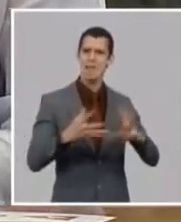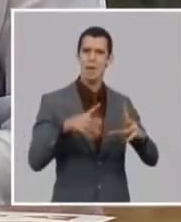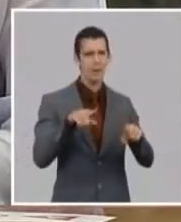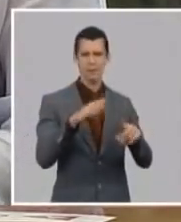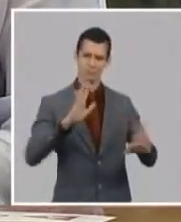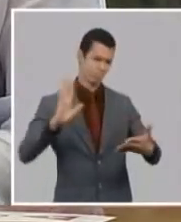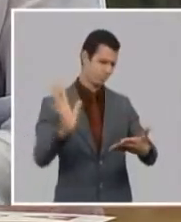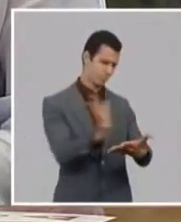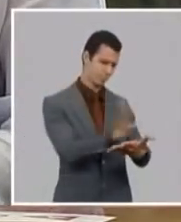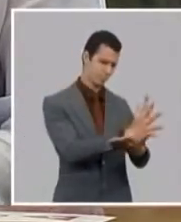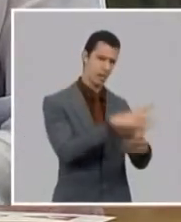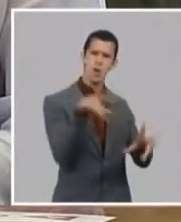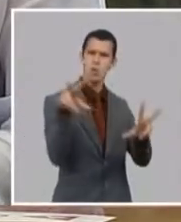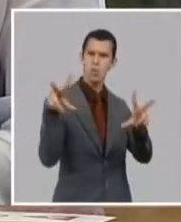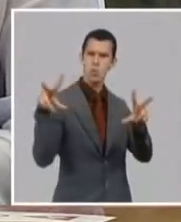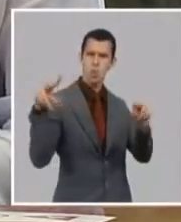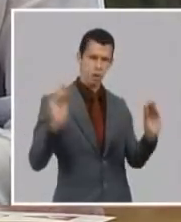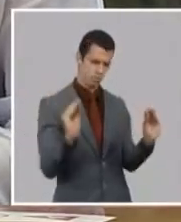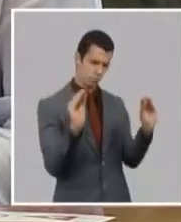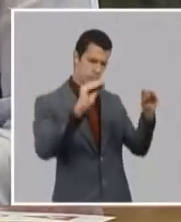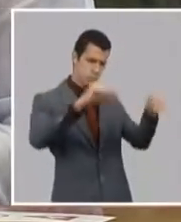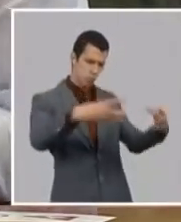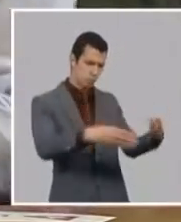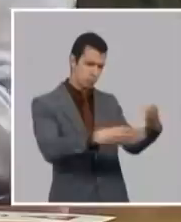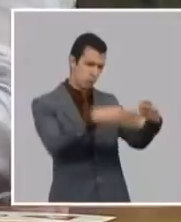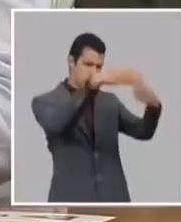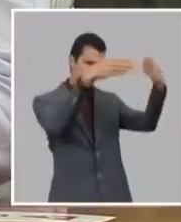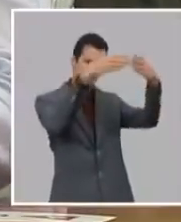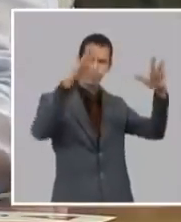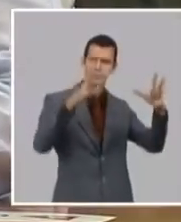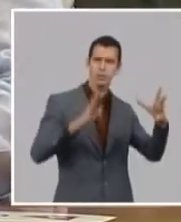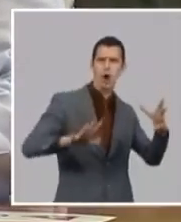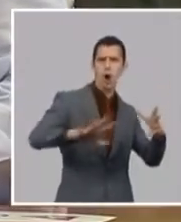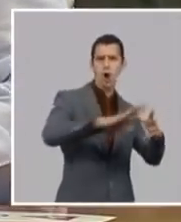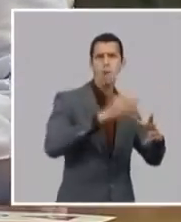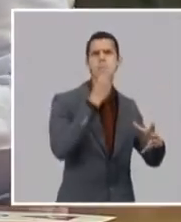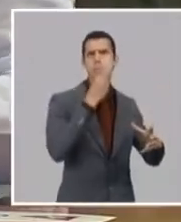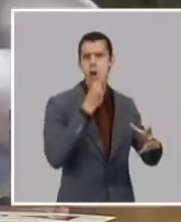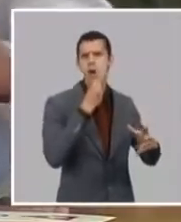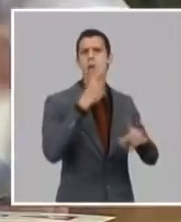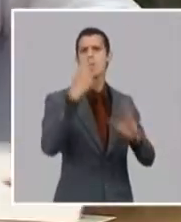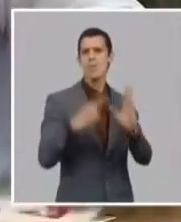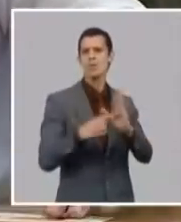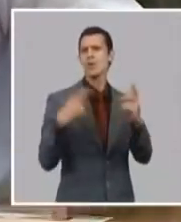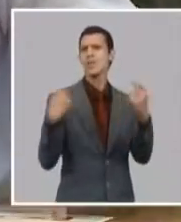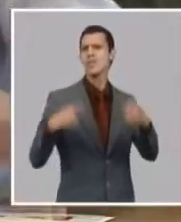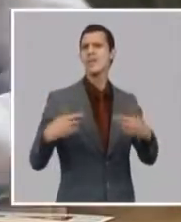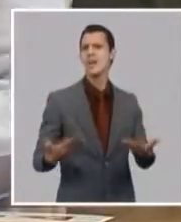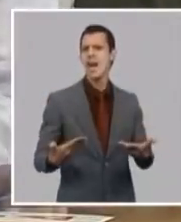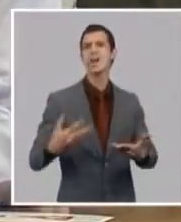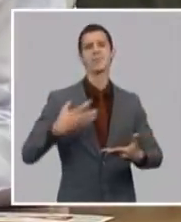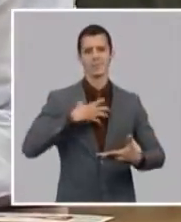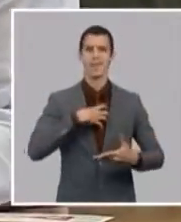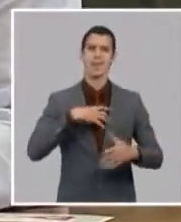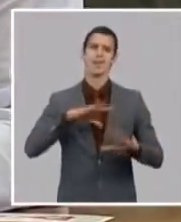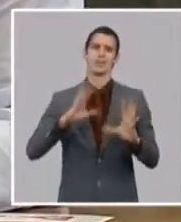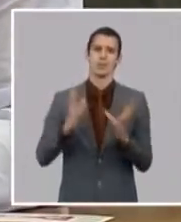de otra manera pero estoy hablando de la insatisfacción al evaluar